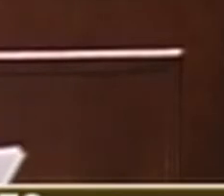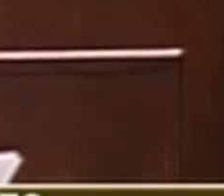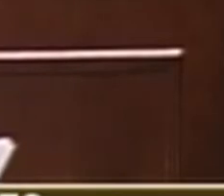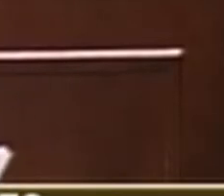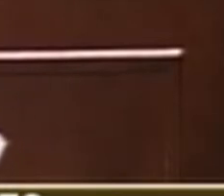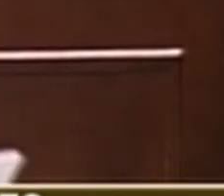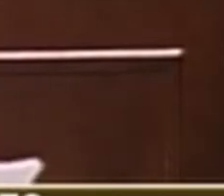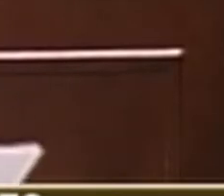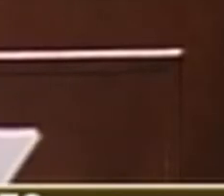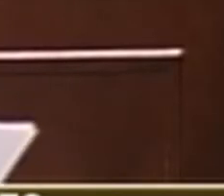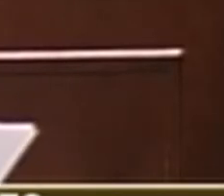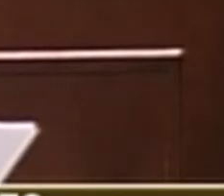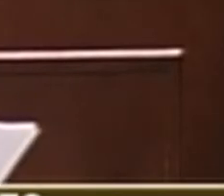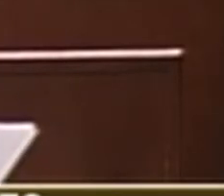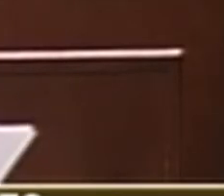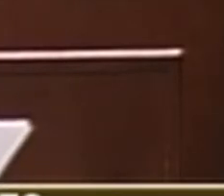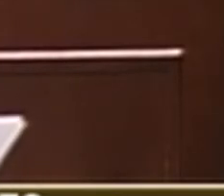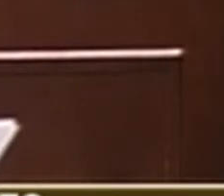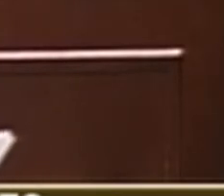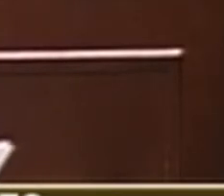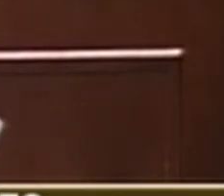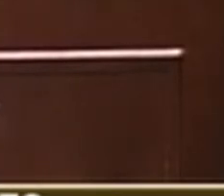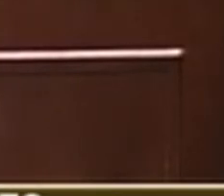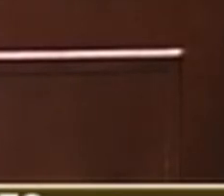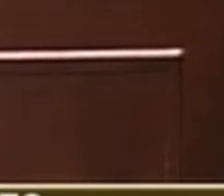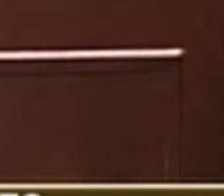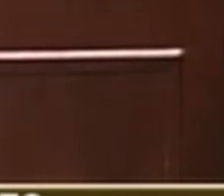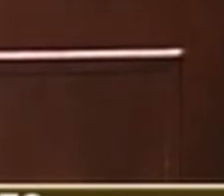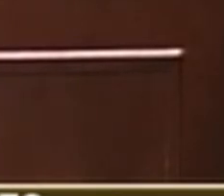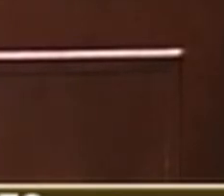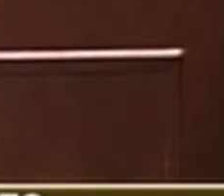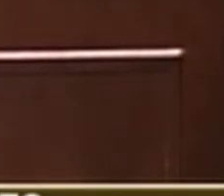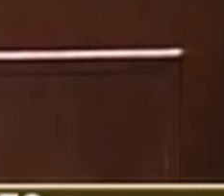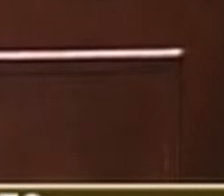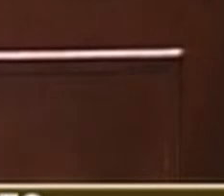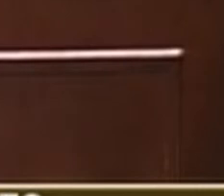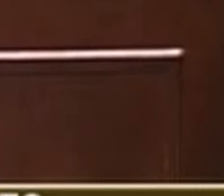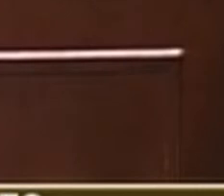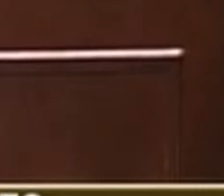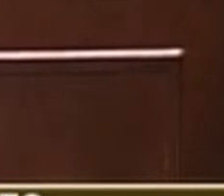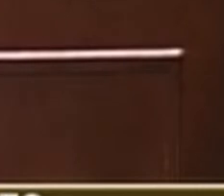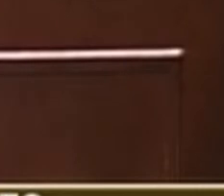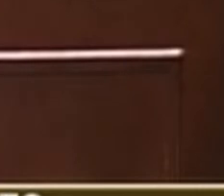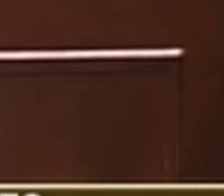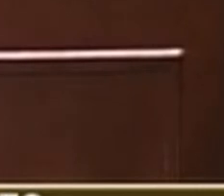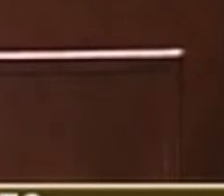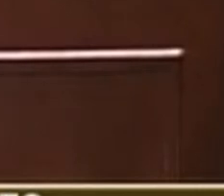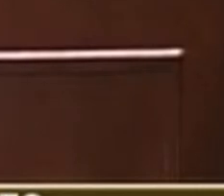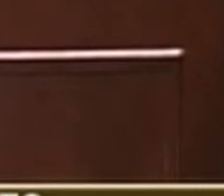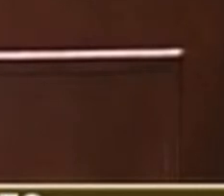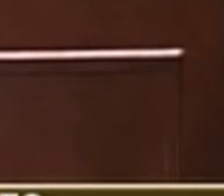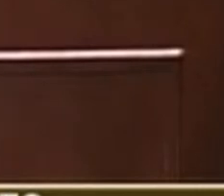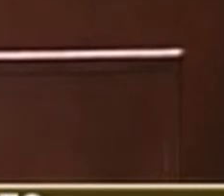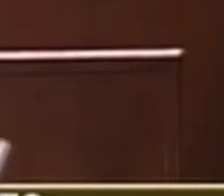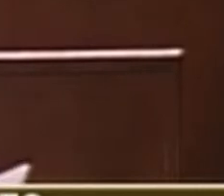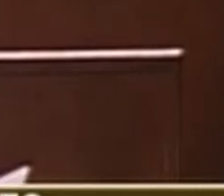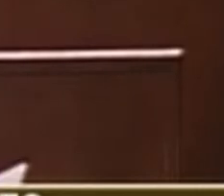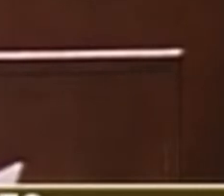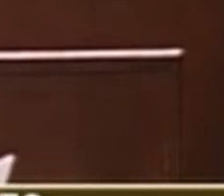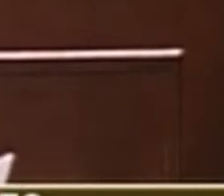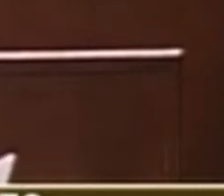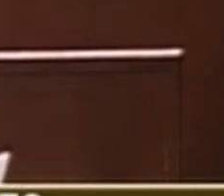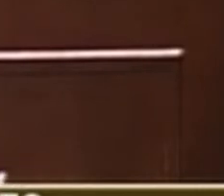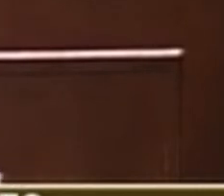investigación por desaparición forzada. Nada. Pues le tocó al pobre señor Canchila